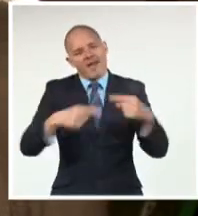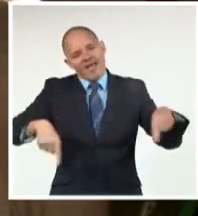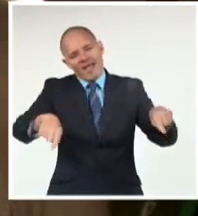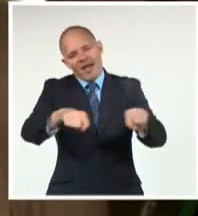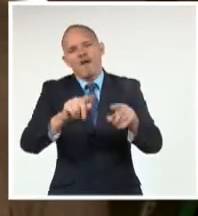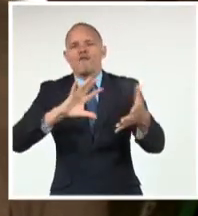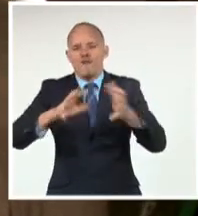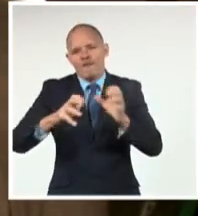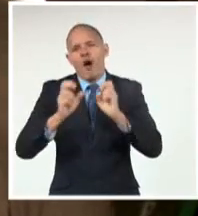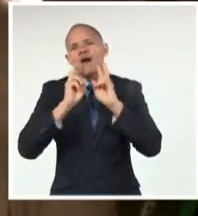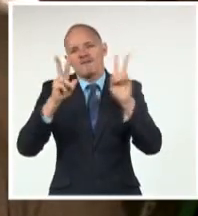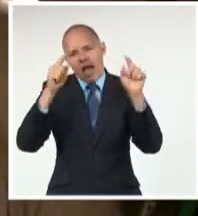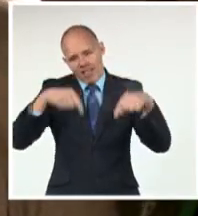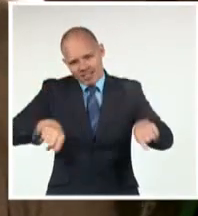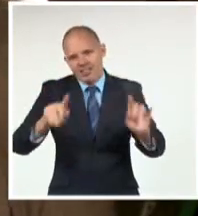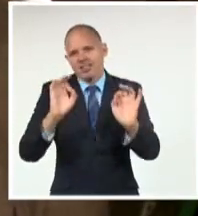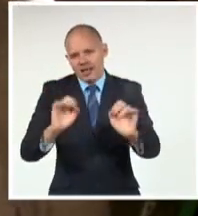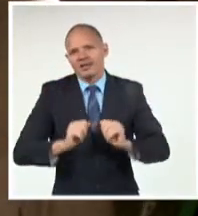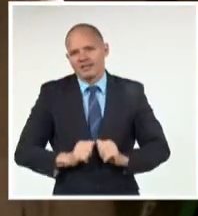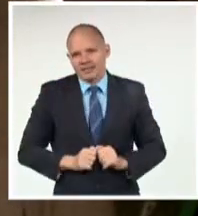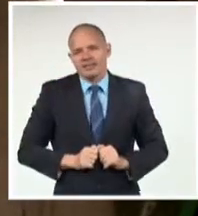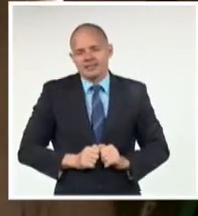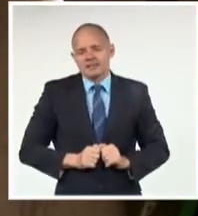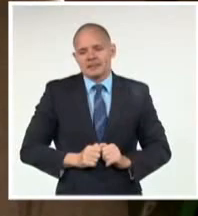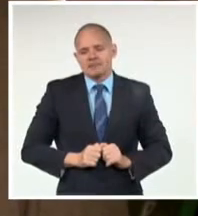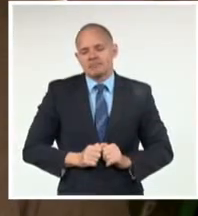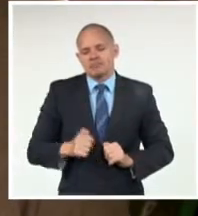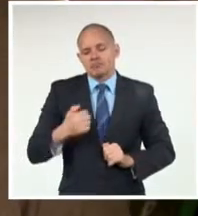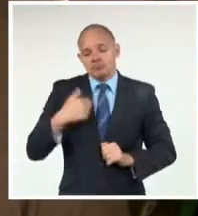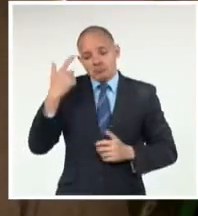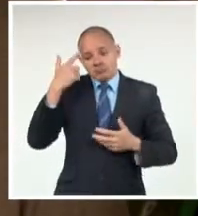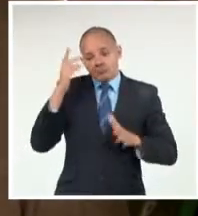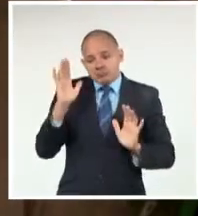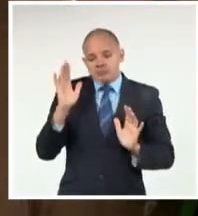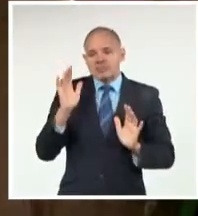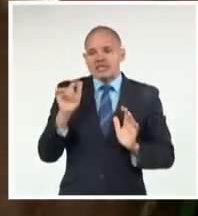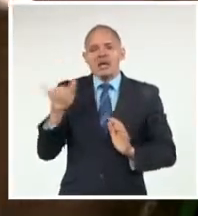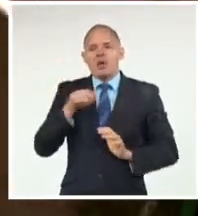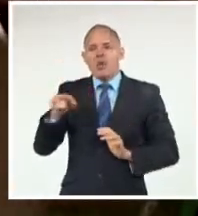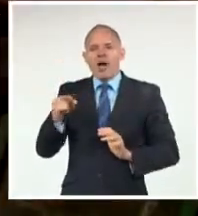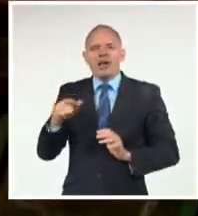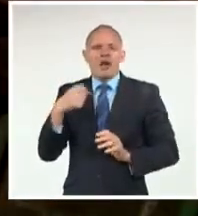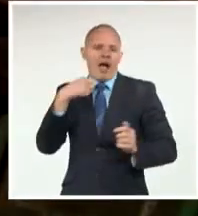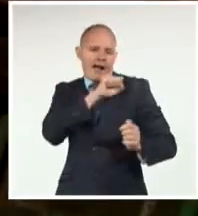Para crecer Y un poco Es un modo De vida También